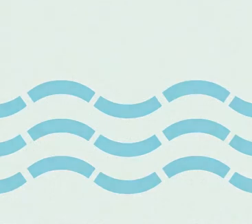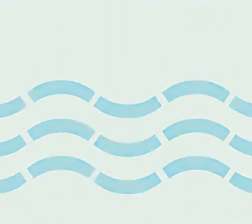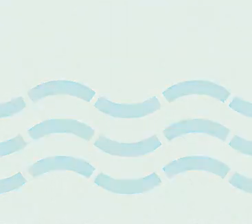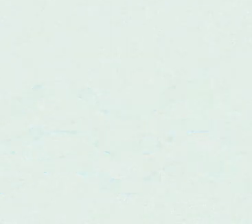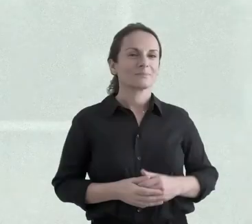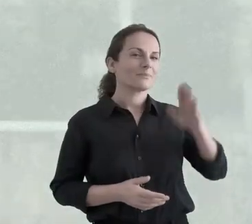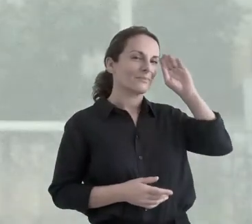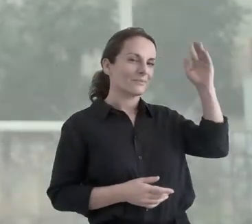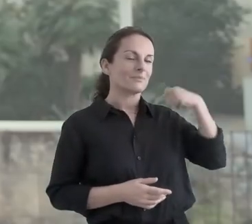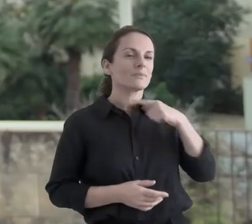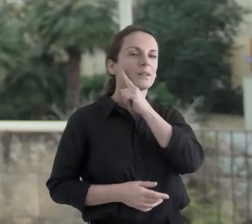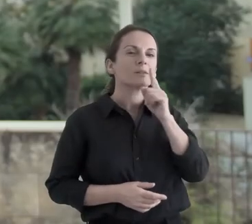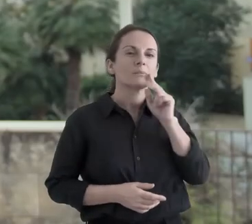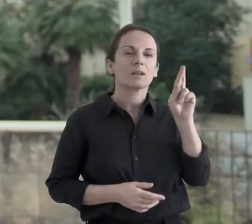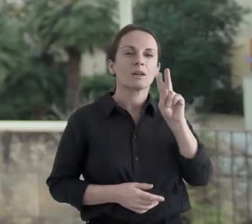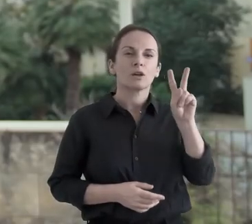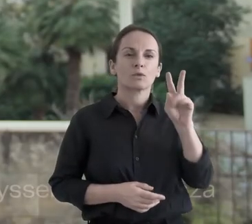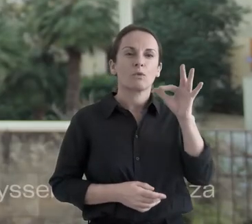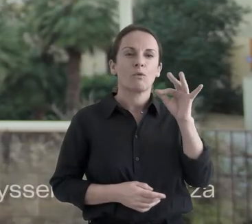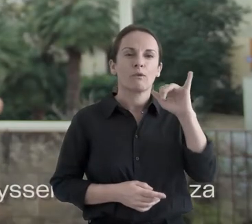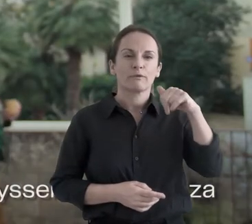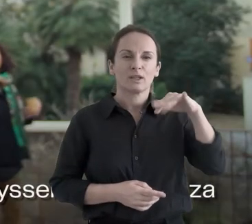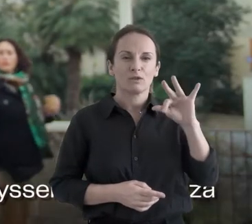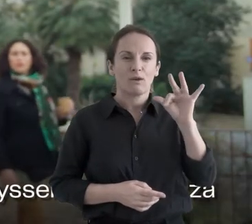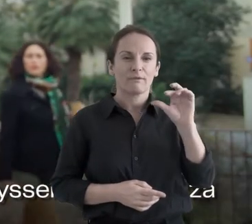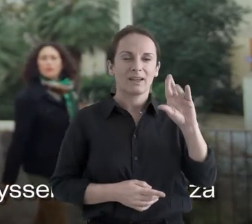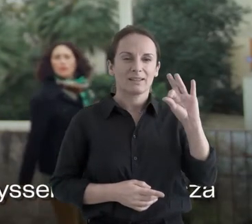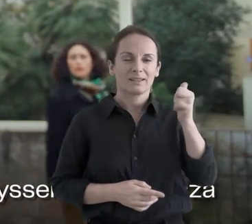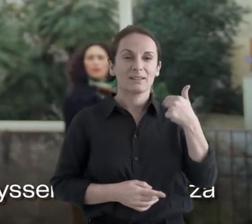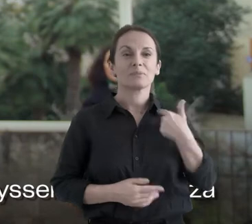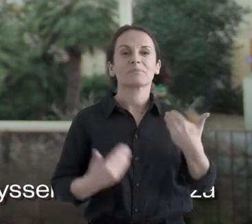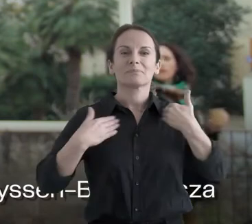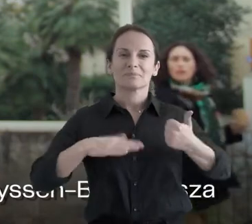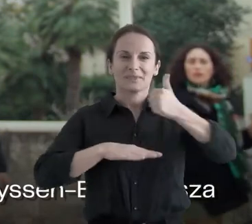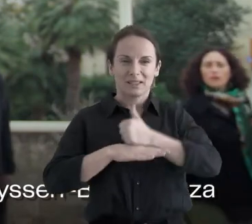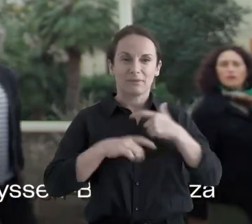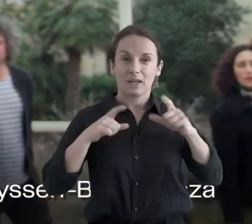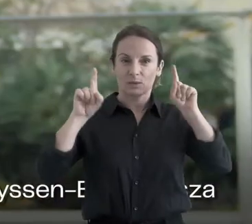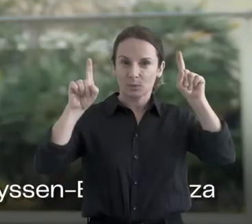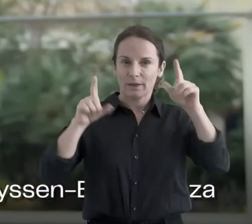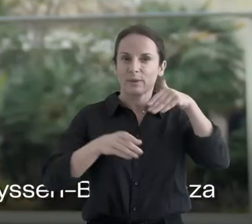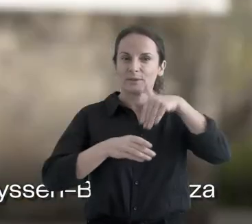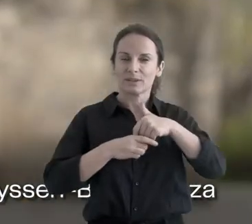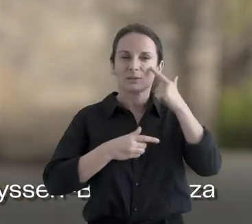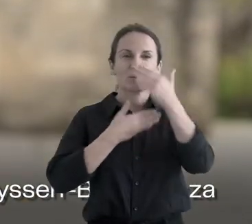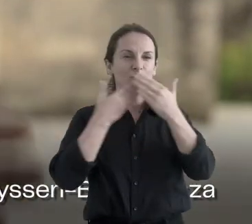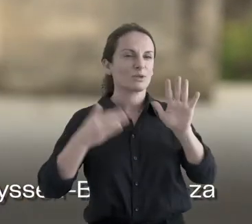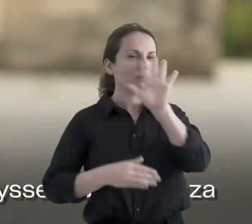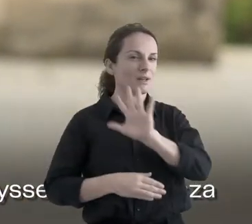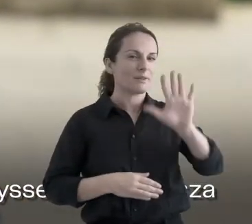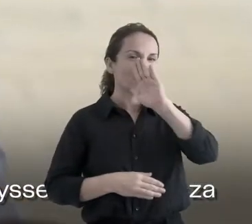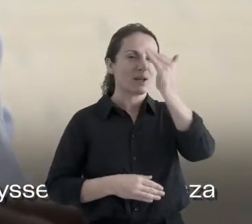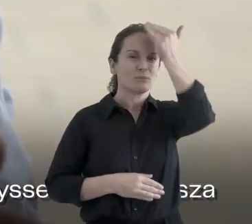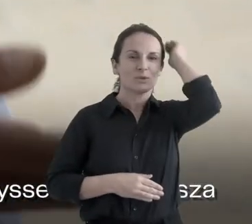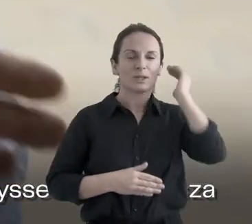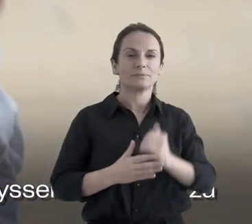Hola, soy Rufino Ferreras, soy el jefe de la educación del Museo Nacional Thyssen-Morne-Missa. Educatyssen es el